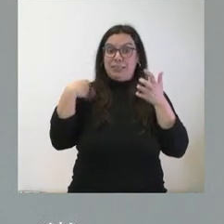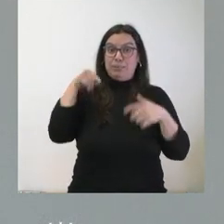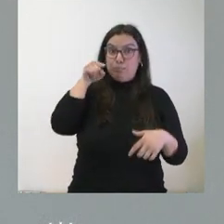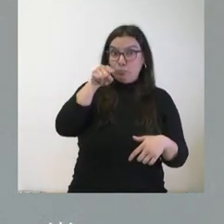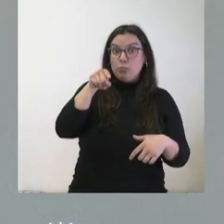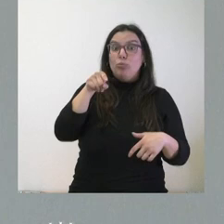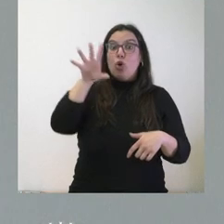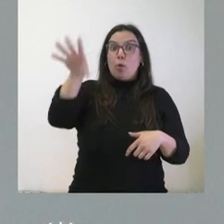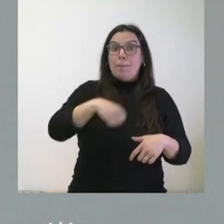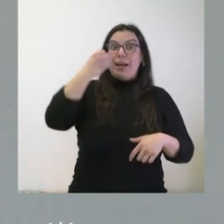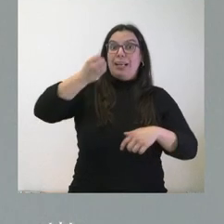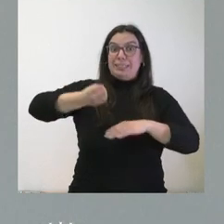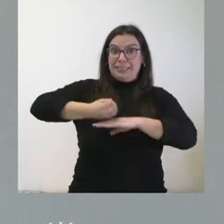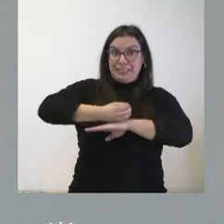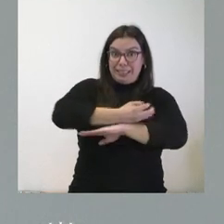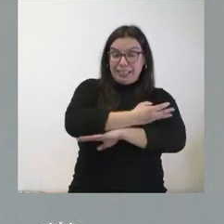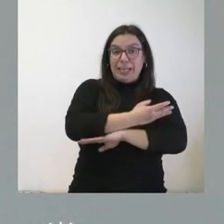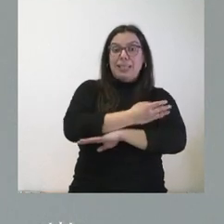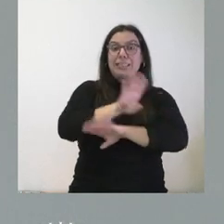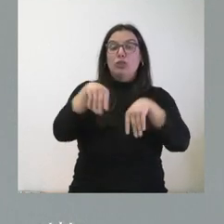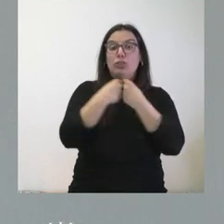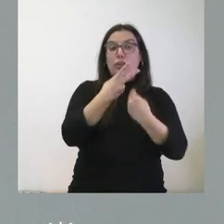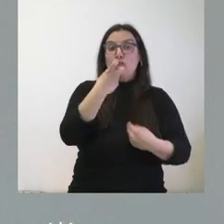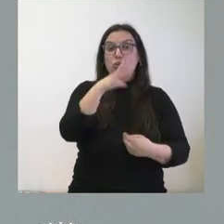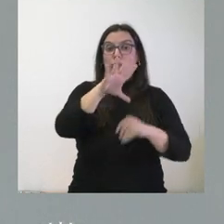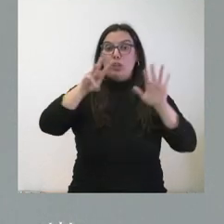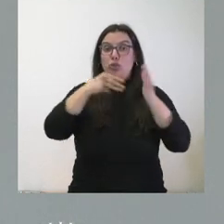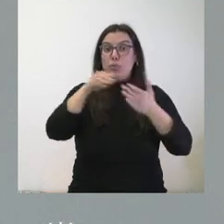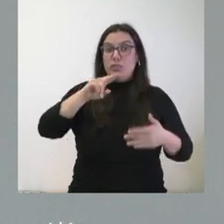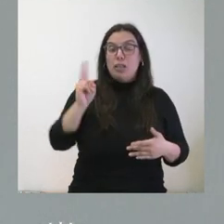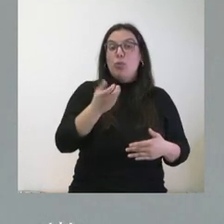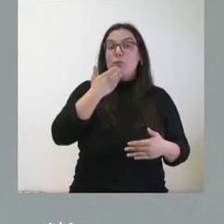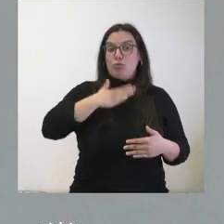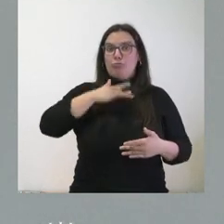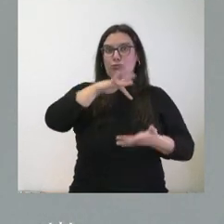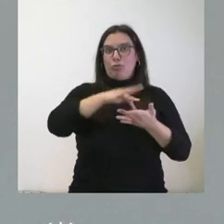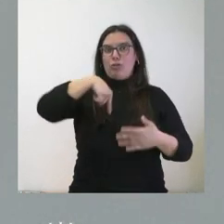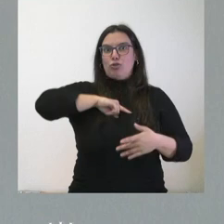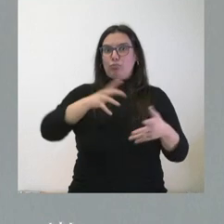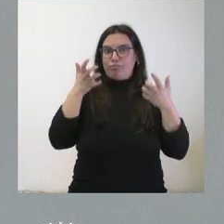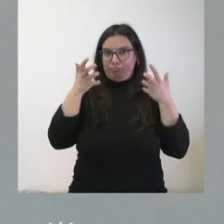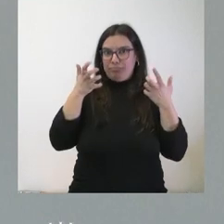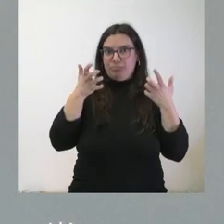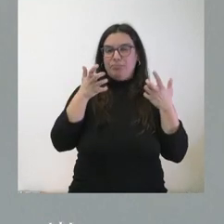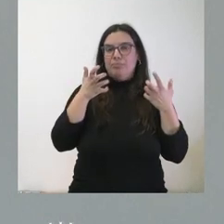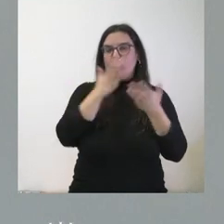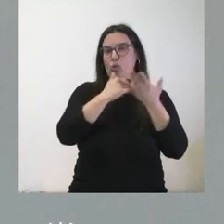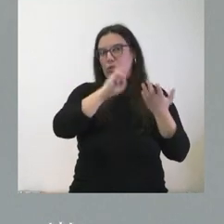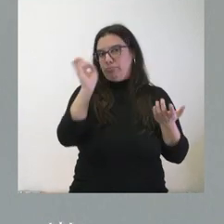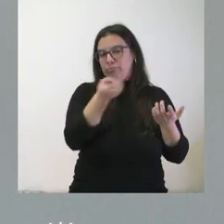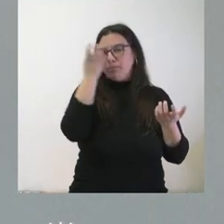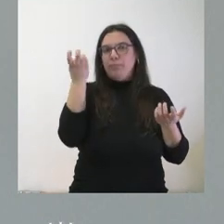esta compra por importe de 258 millones de euros estaba Castilla y León. Se citaba el conjunto